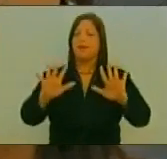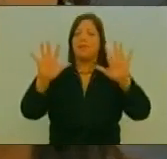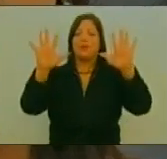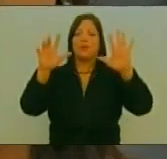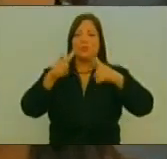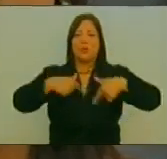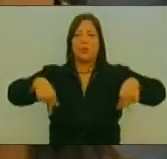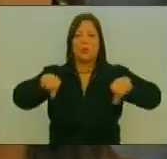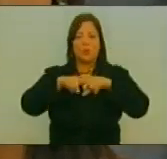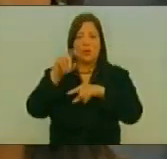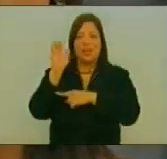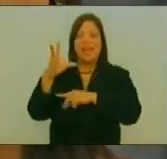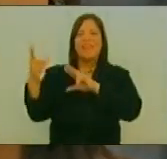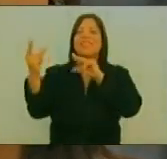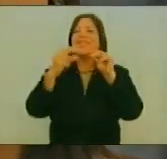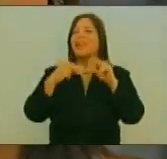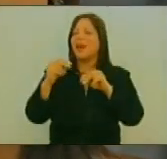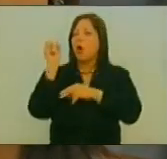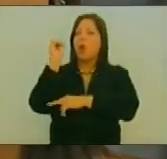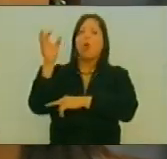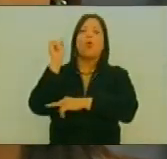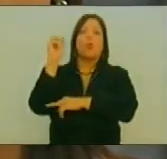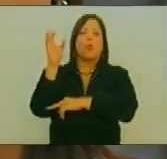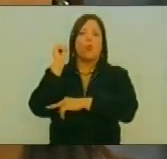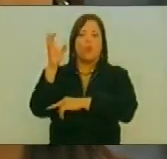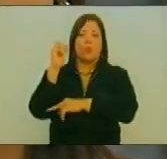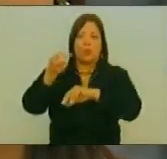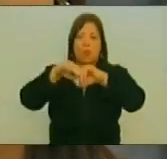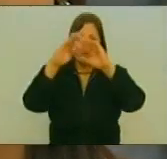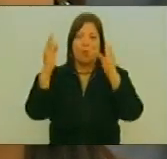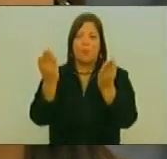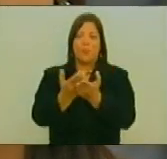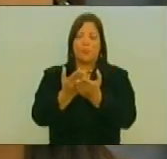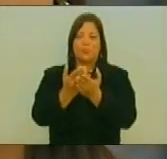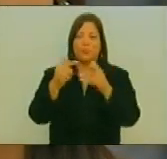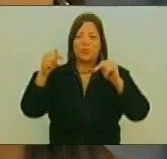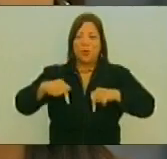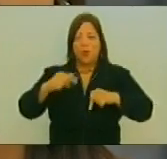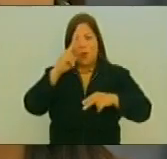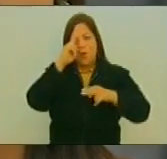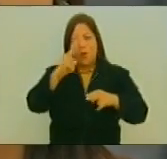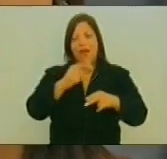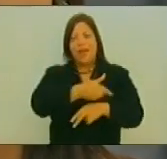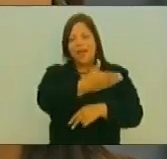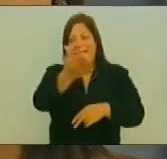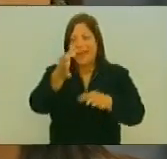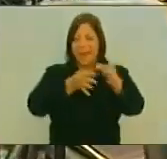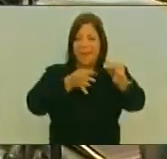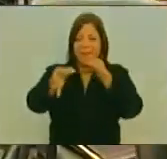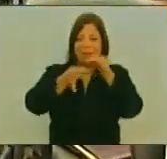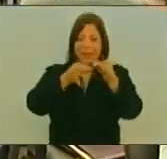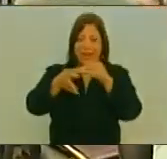Que Me Parece Muy Importante Destacar En Un Día Como Hoy En Este Debate